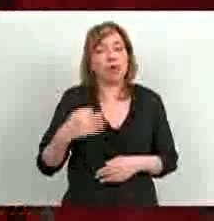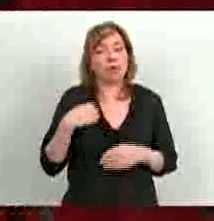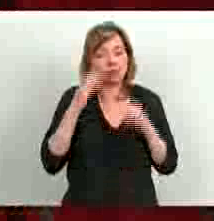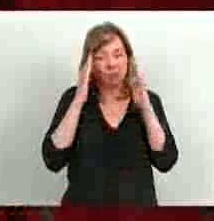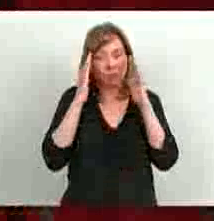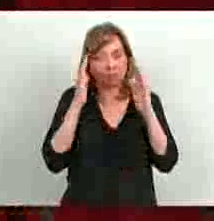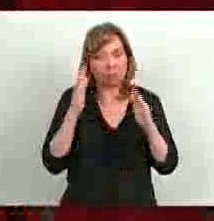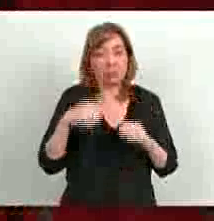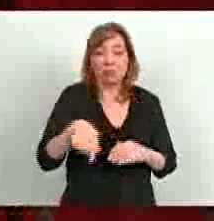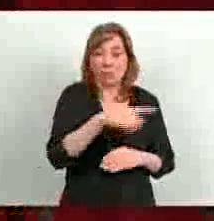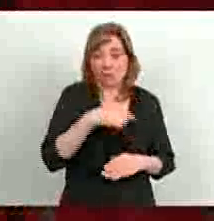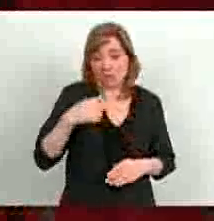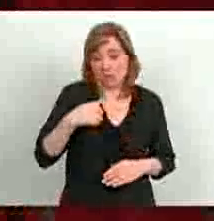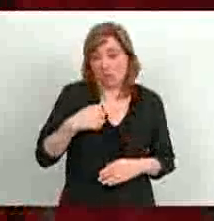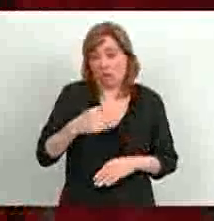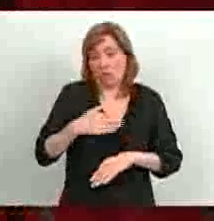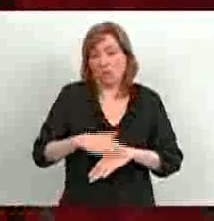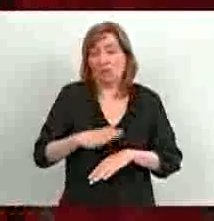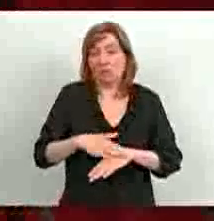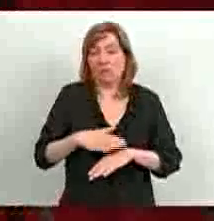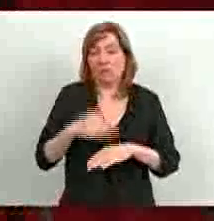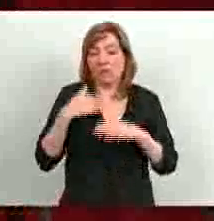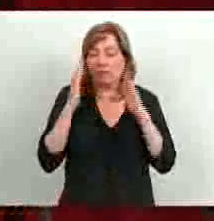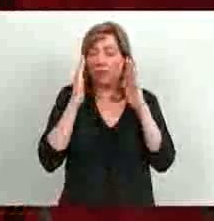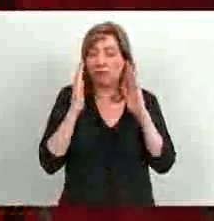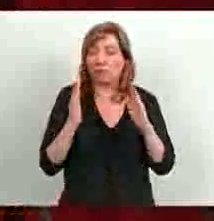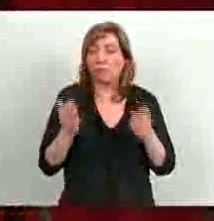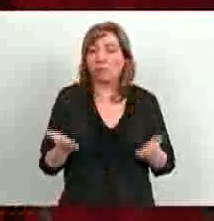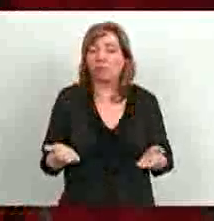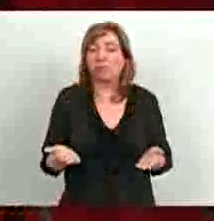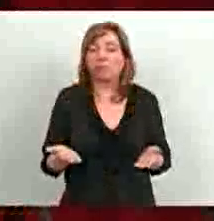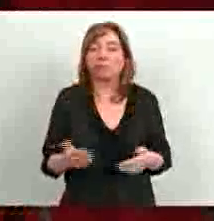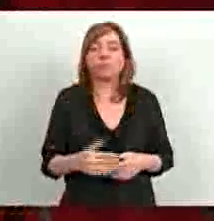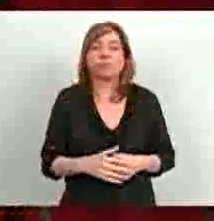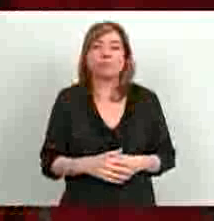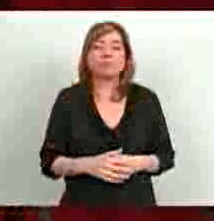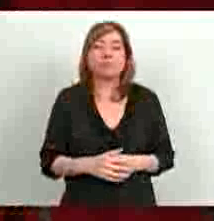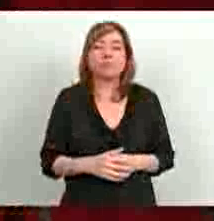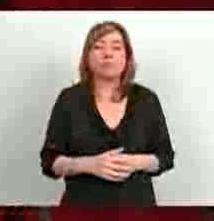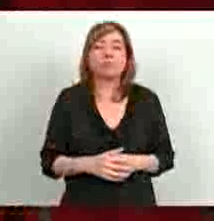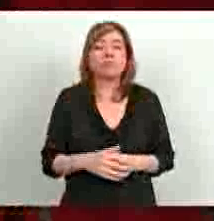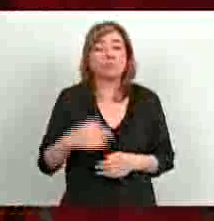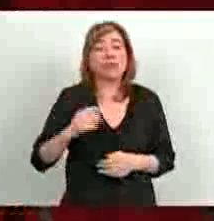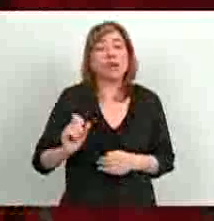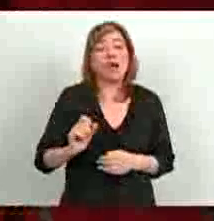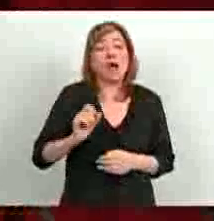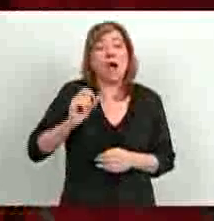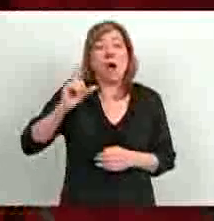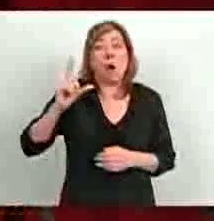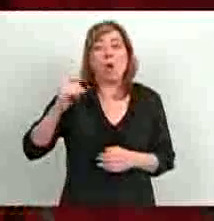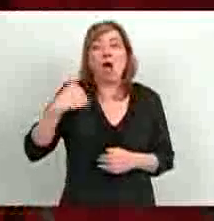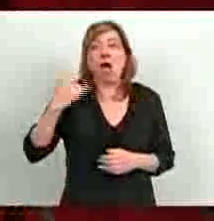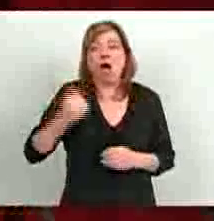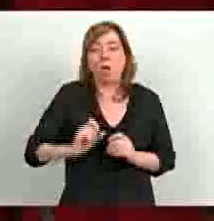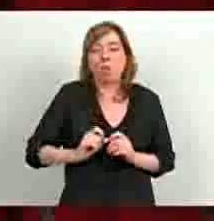el Poder Ejecutivo es lo que significa el incremento exponencial